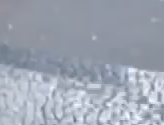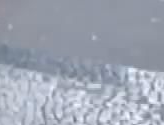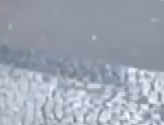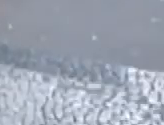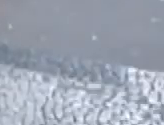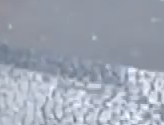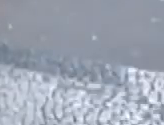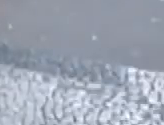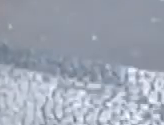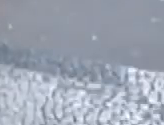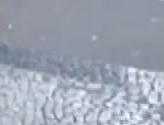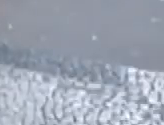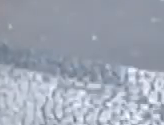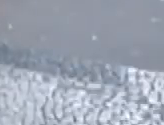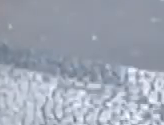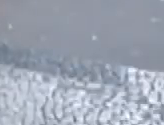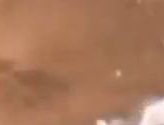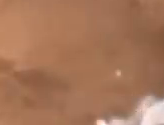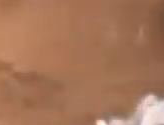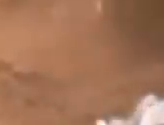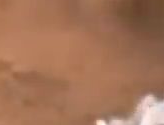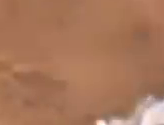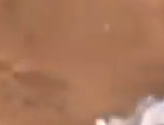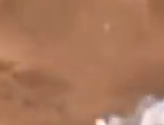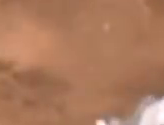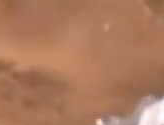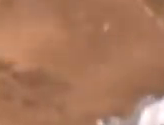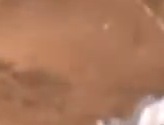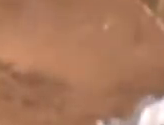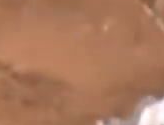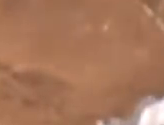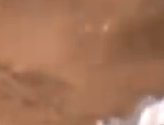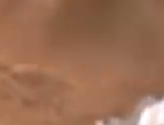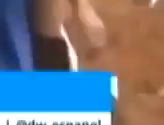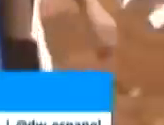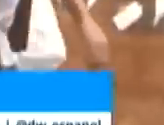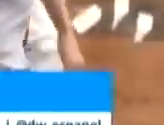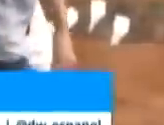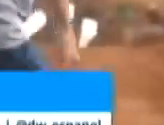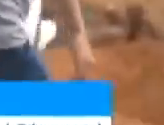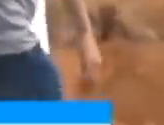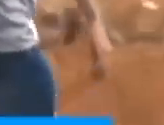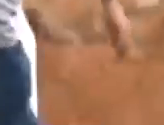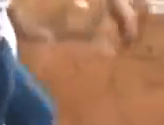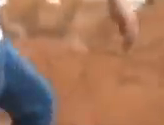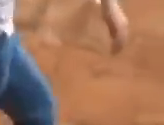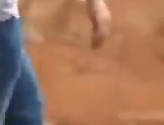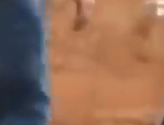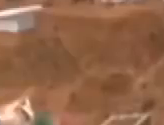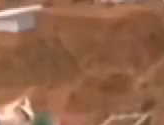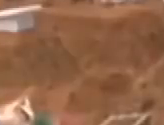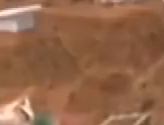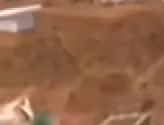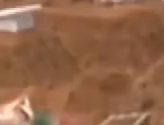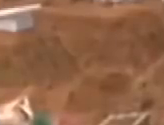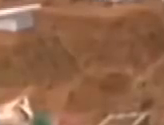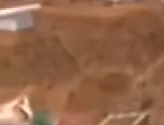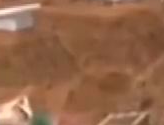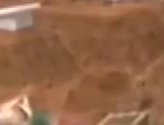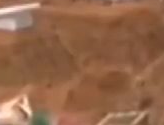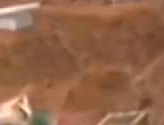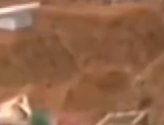termina de como ver a un presidente para el que no le extraña que tanta gente muera en tan poco tiempo a causa de una gripecita